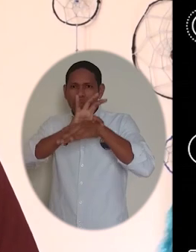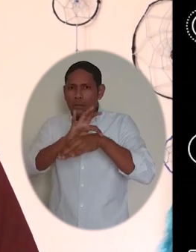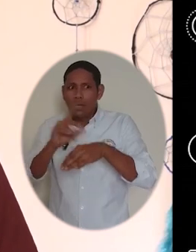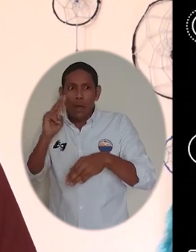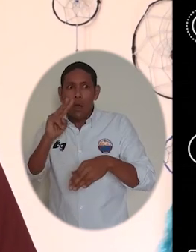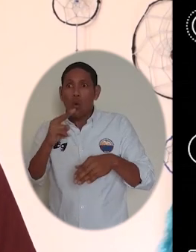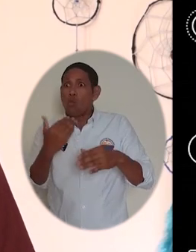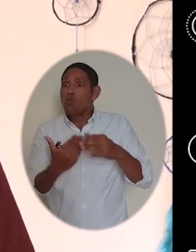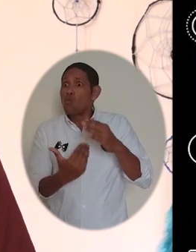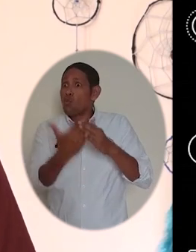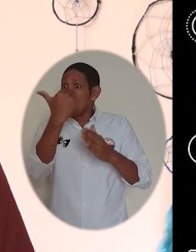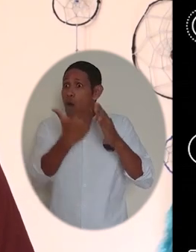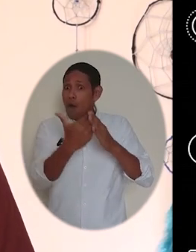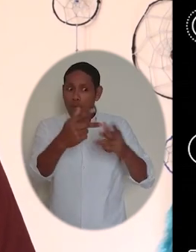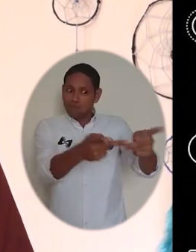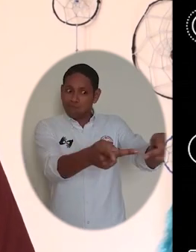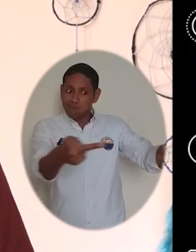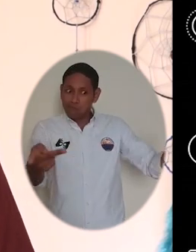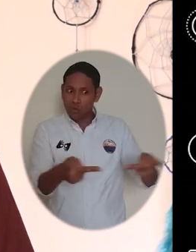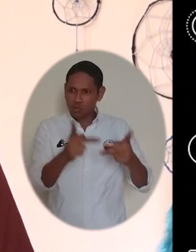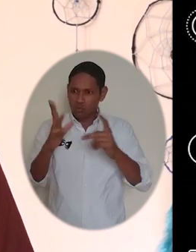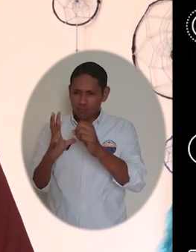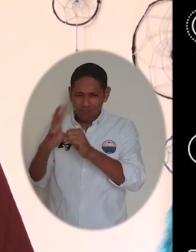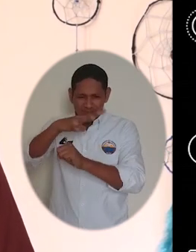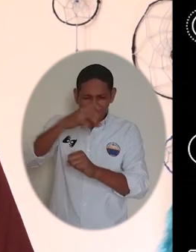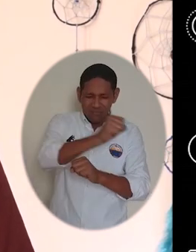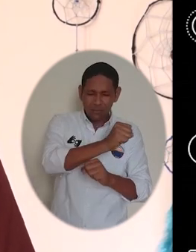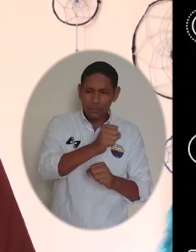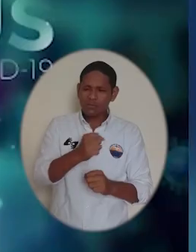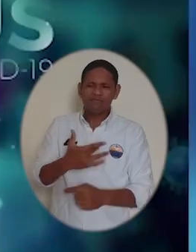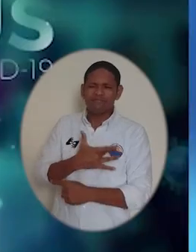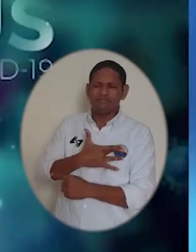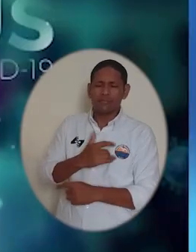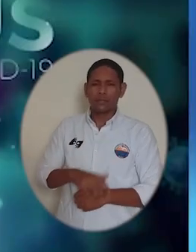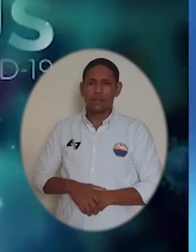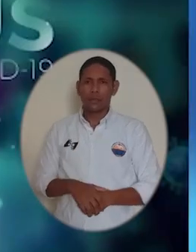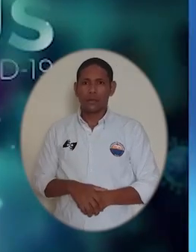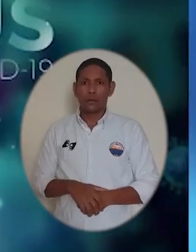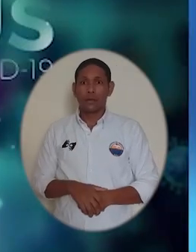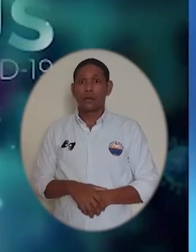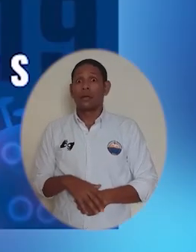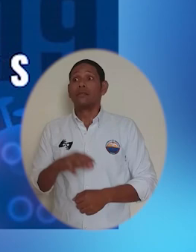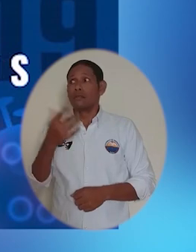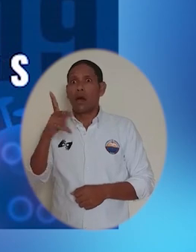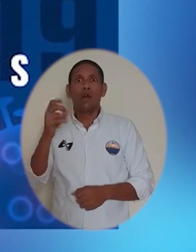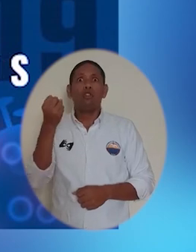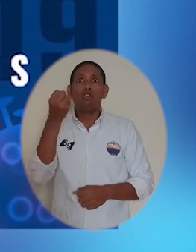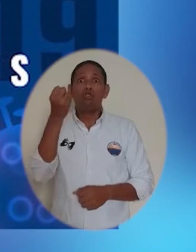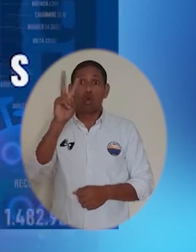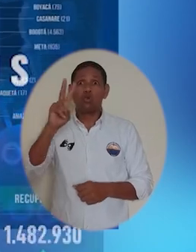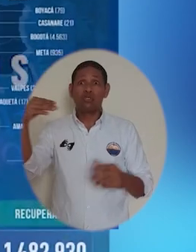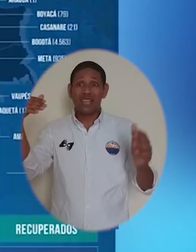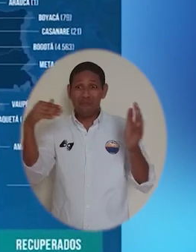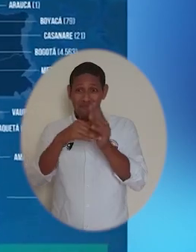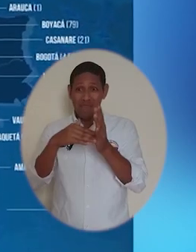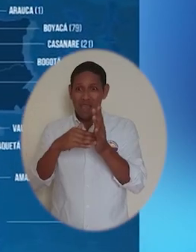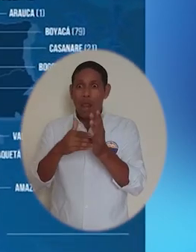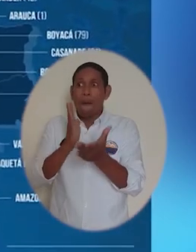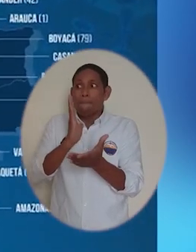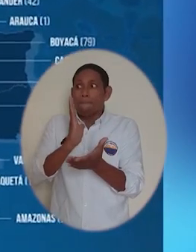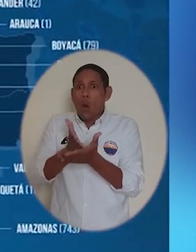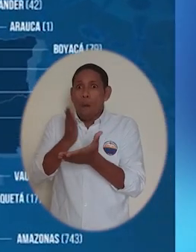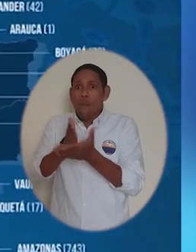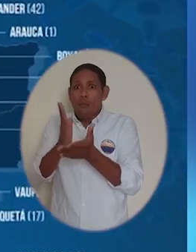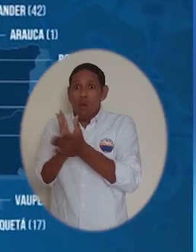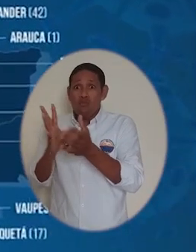destacan la labor de la institución en la consecución de este histórico logro. Con la confirmación de más de 12.000 casos